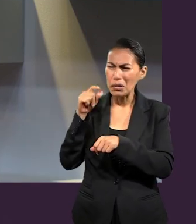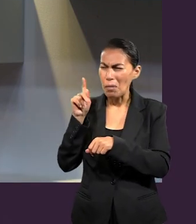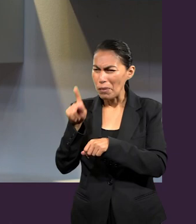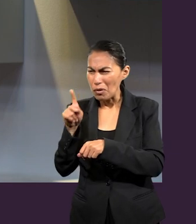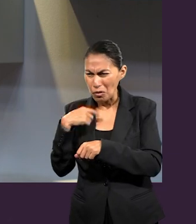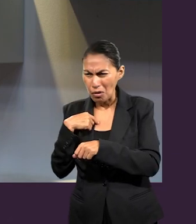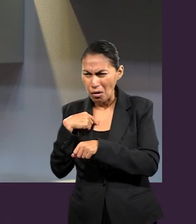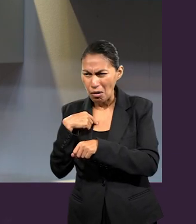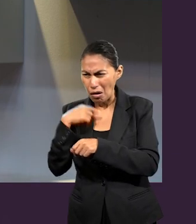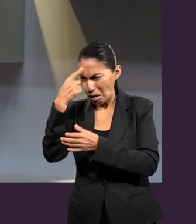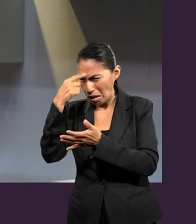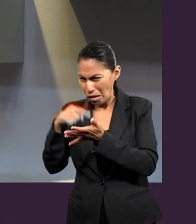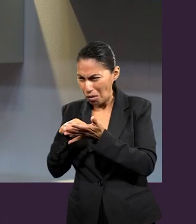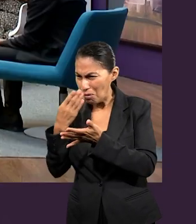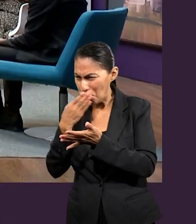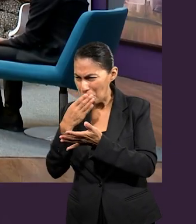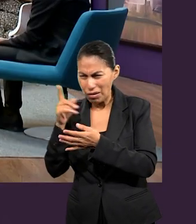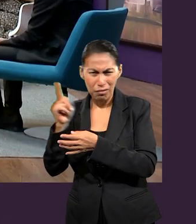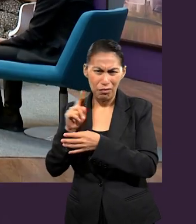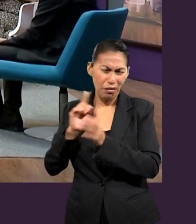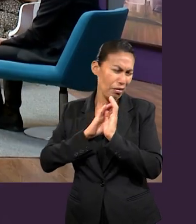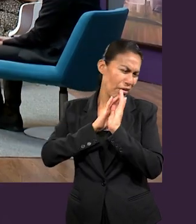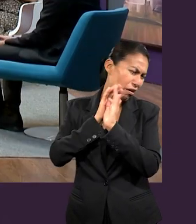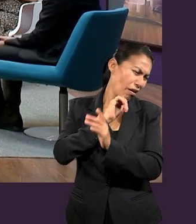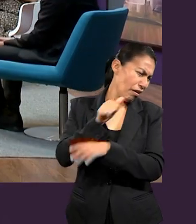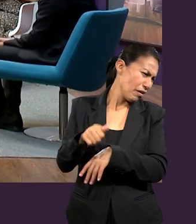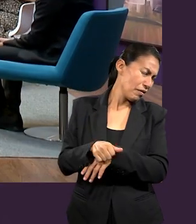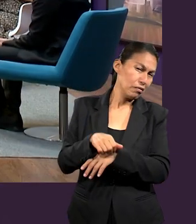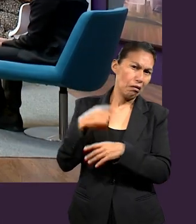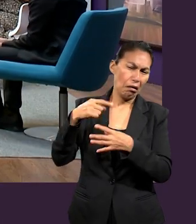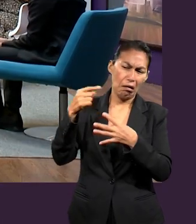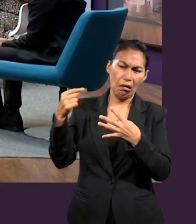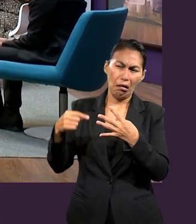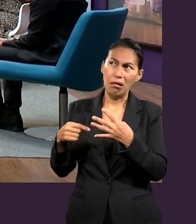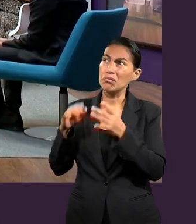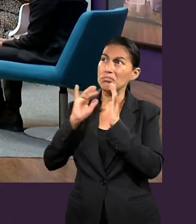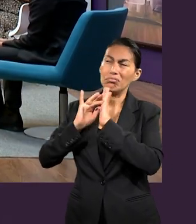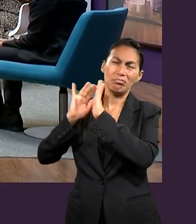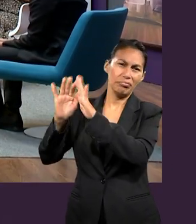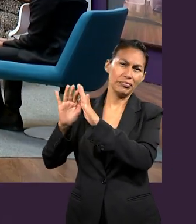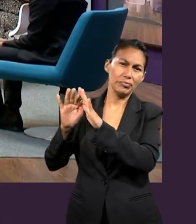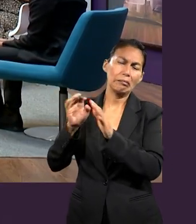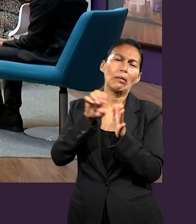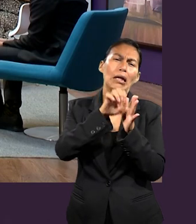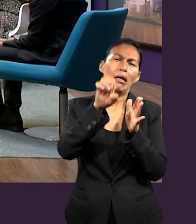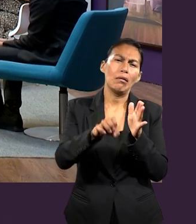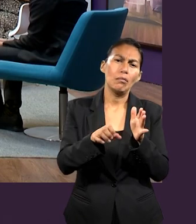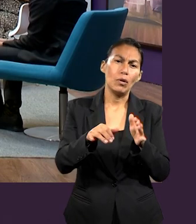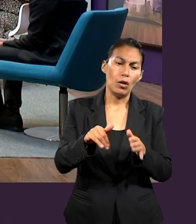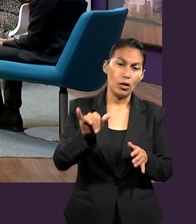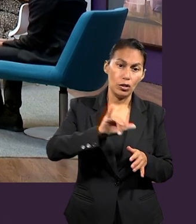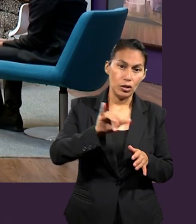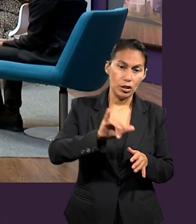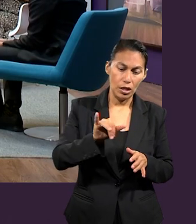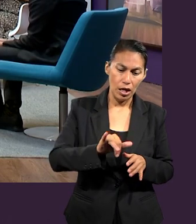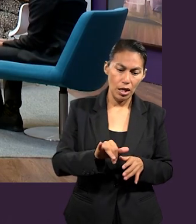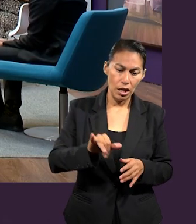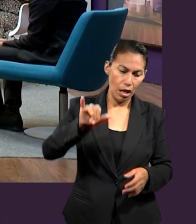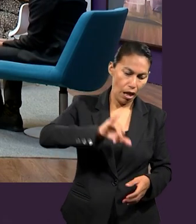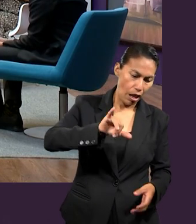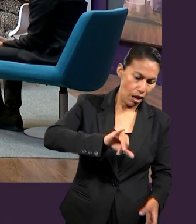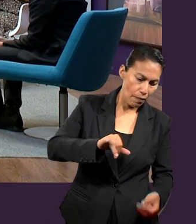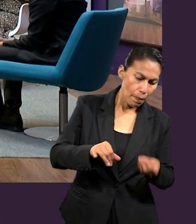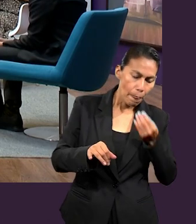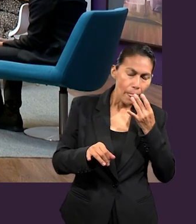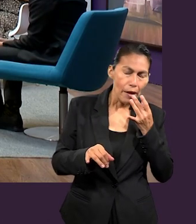dicen los expertos que la sal nunca va a funcionar si sigue estando dentro del salero, ¿no? Cumple su función cuando la